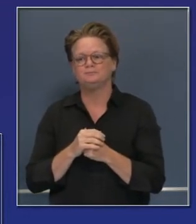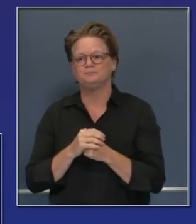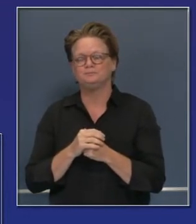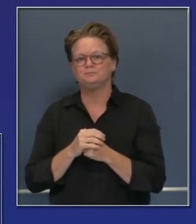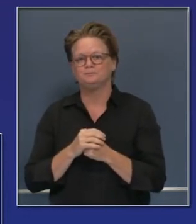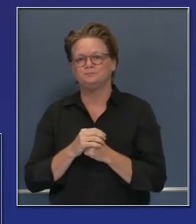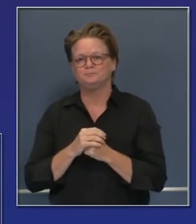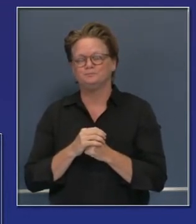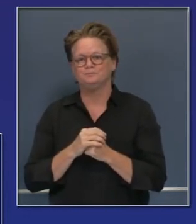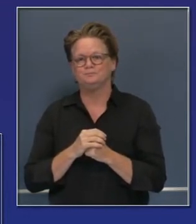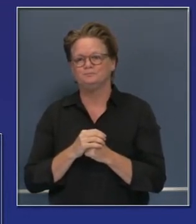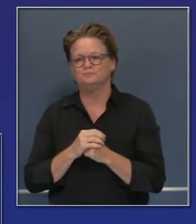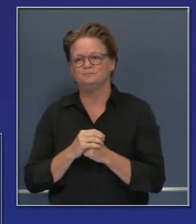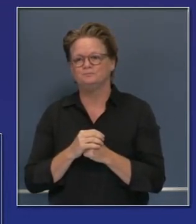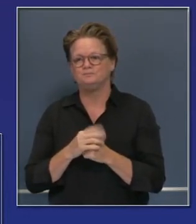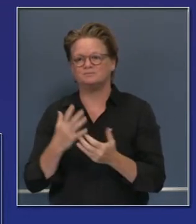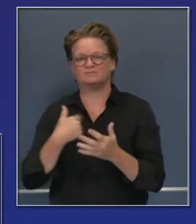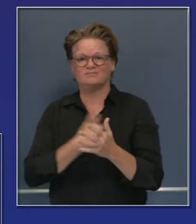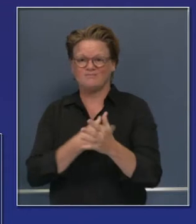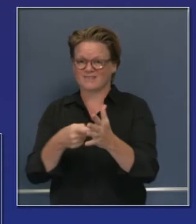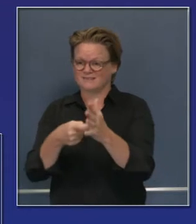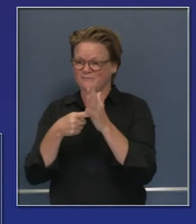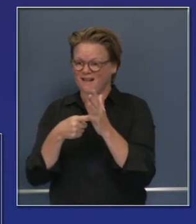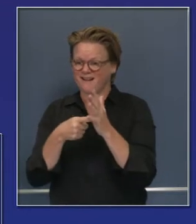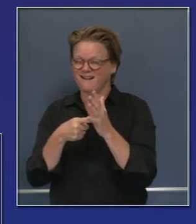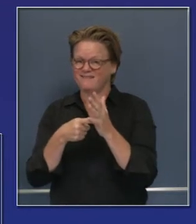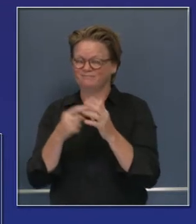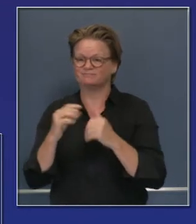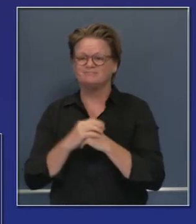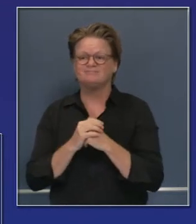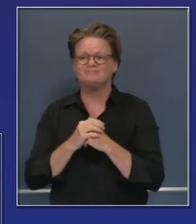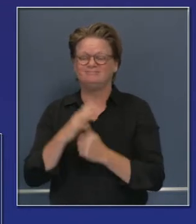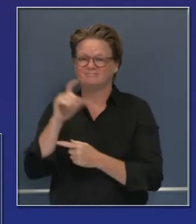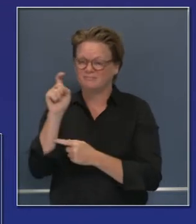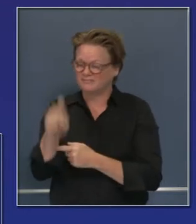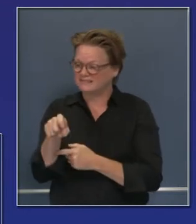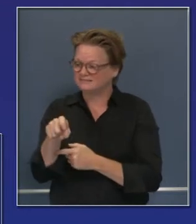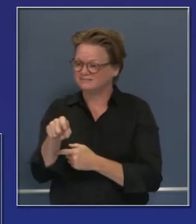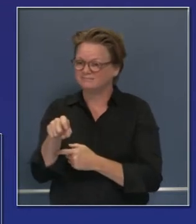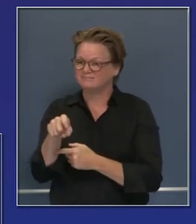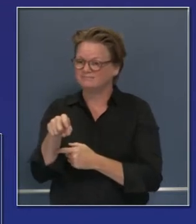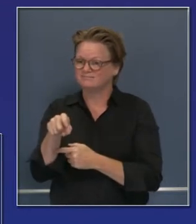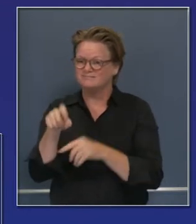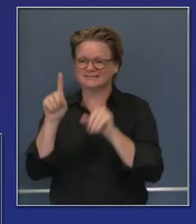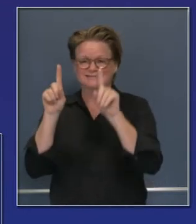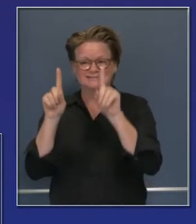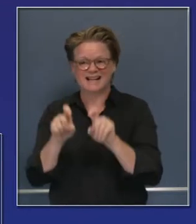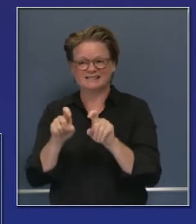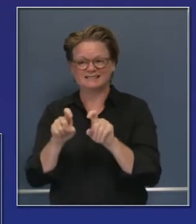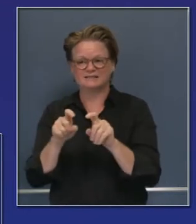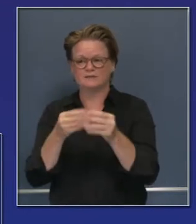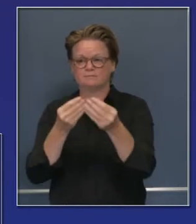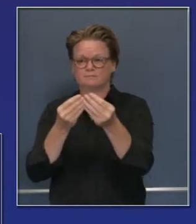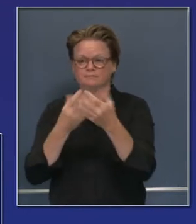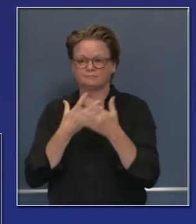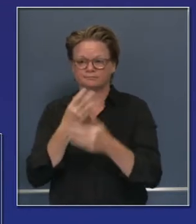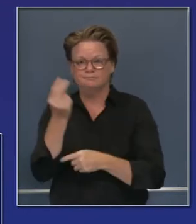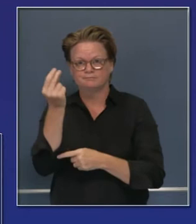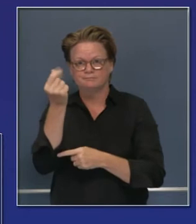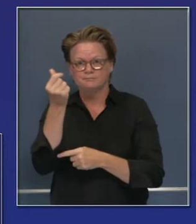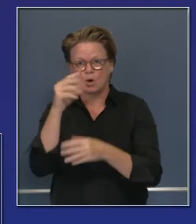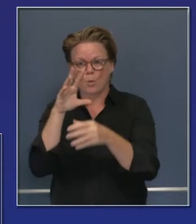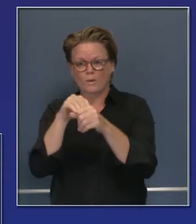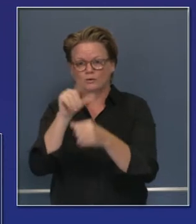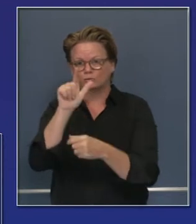en conjunto, en esta sociedad, es que estamos comprometiéndonos a tener resultados en 24 a 48